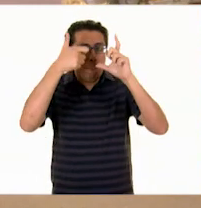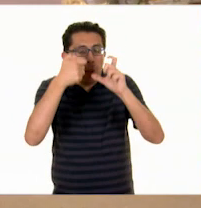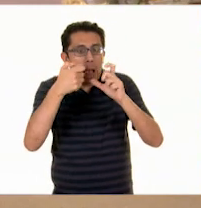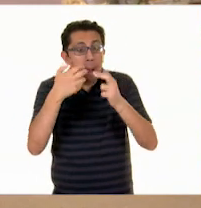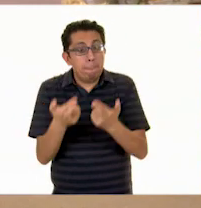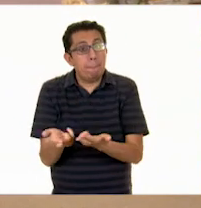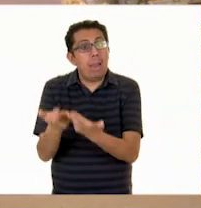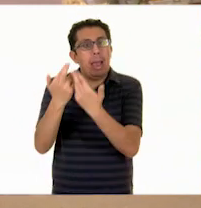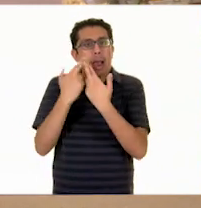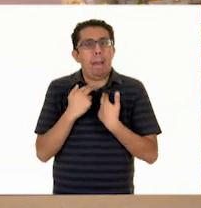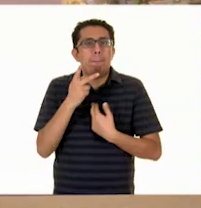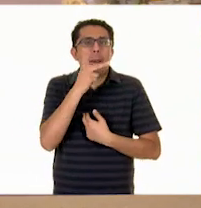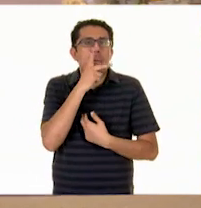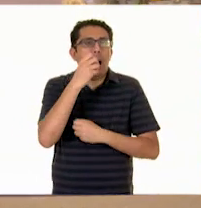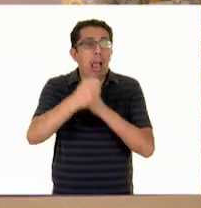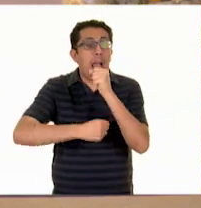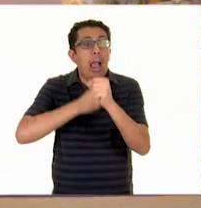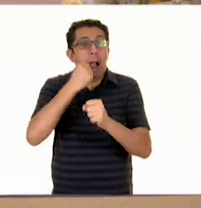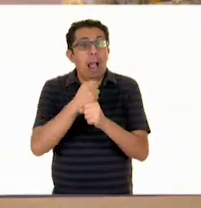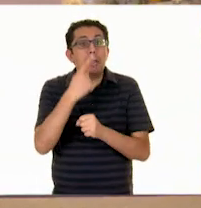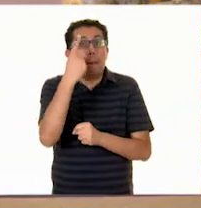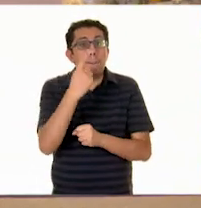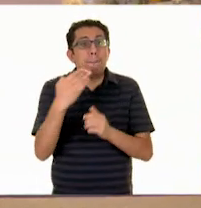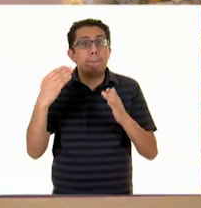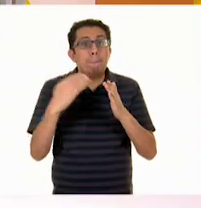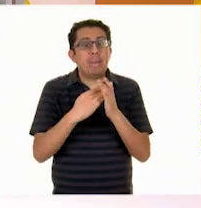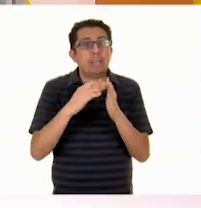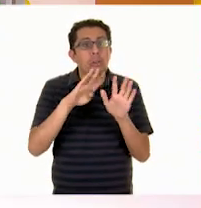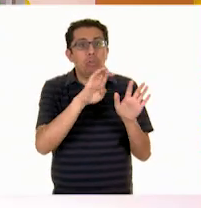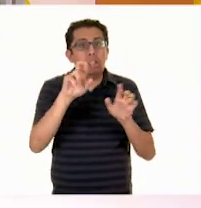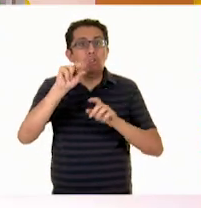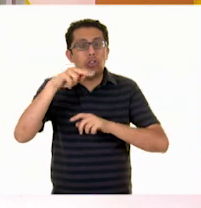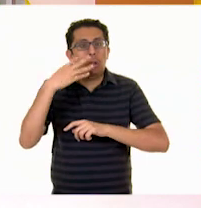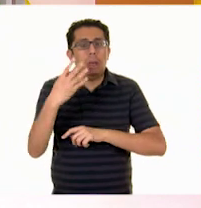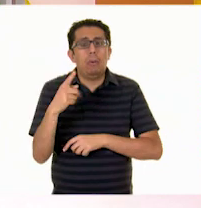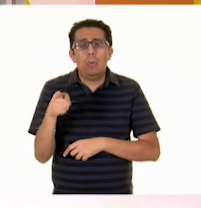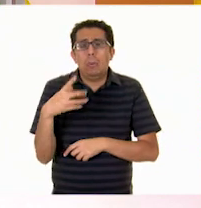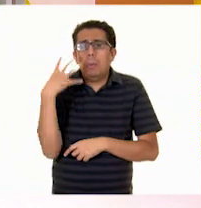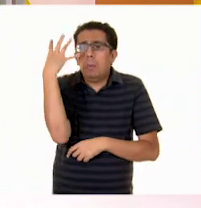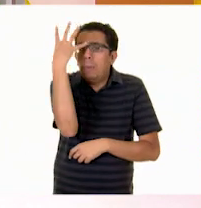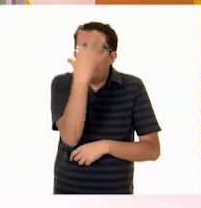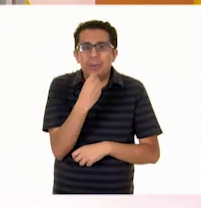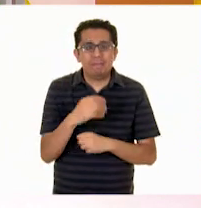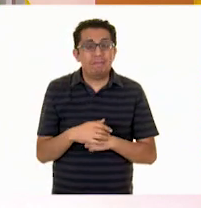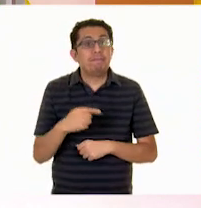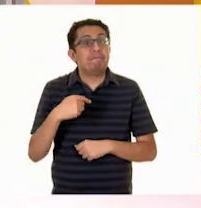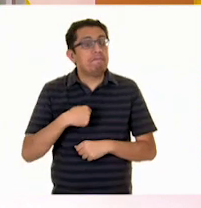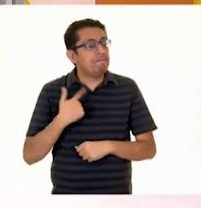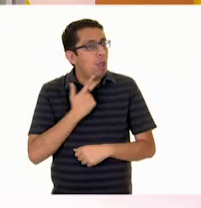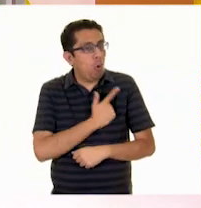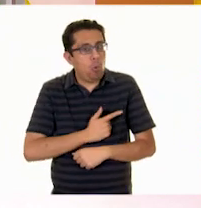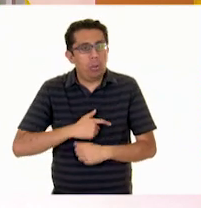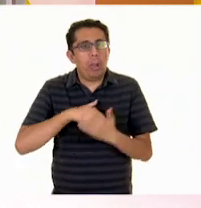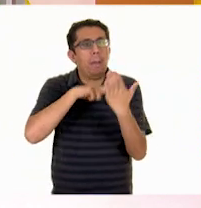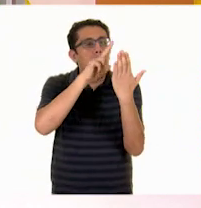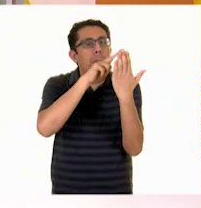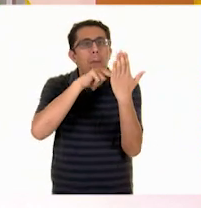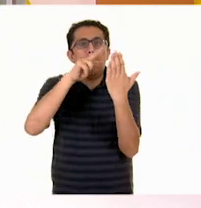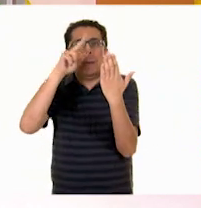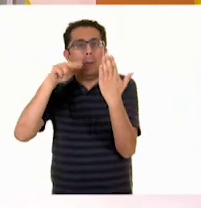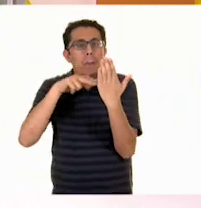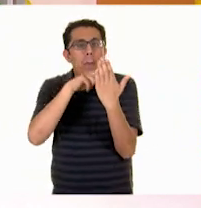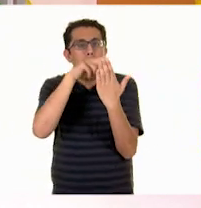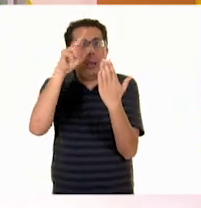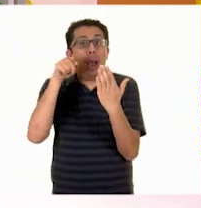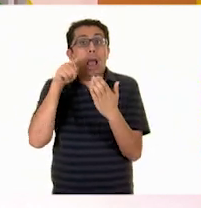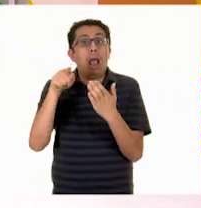en 1984. Preciosa esa cámara, además. También me gusta pintar. Y esta es la última